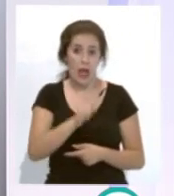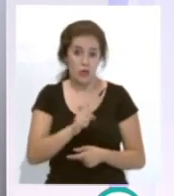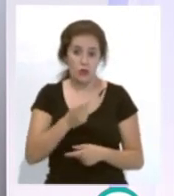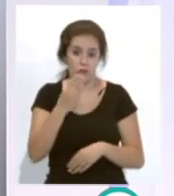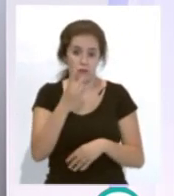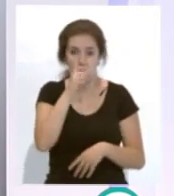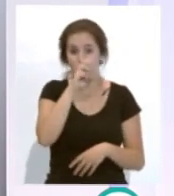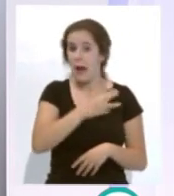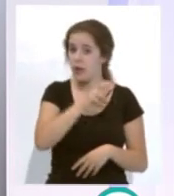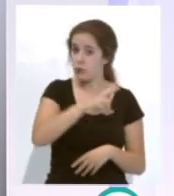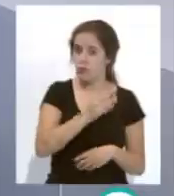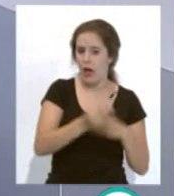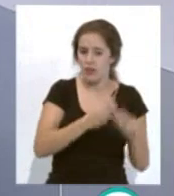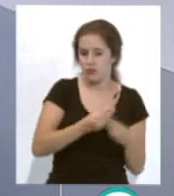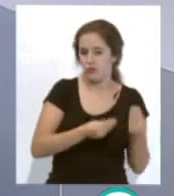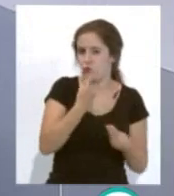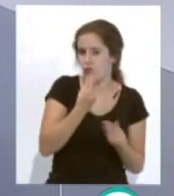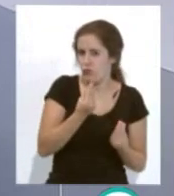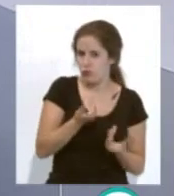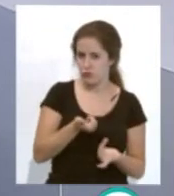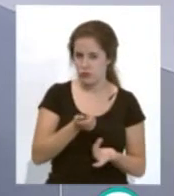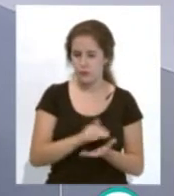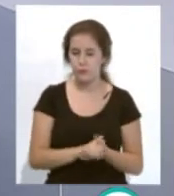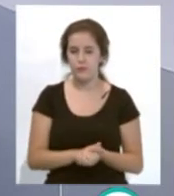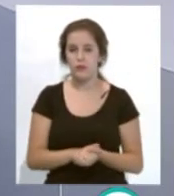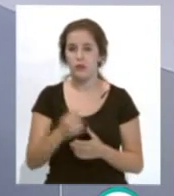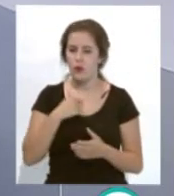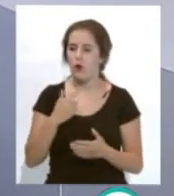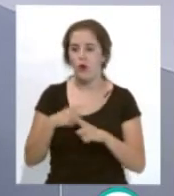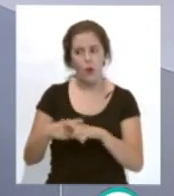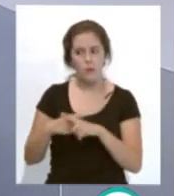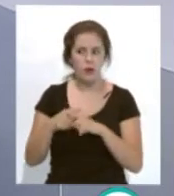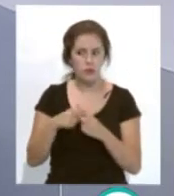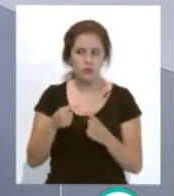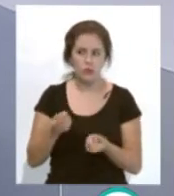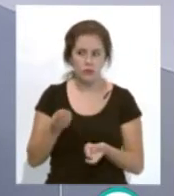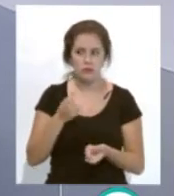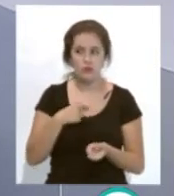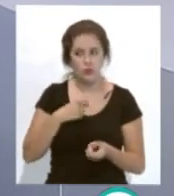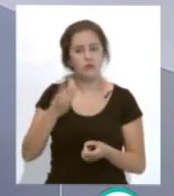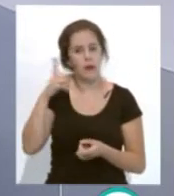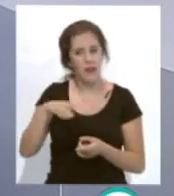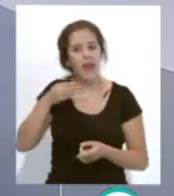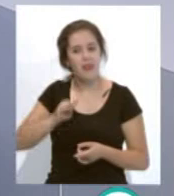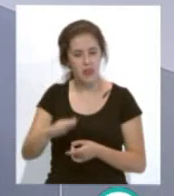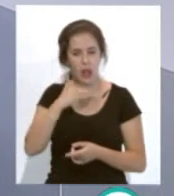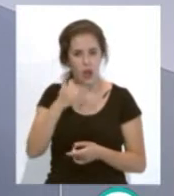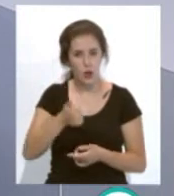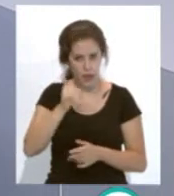más que mucho en varios. Claro, yo comparto al 100% tu parecer, pero yo añadiría algo más,